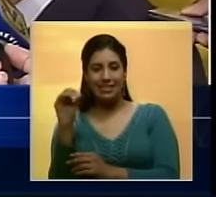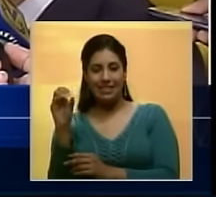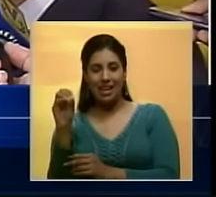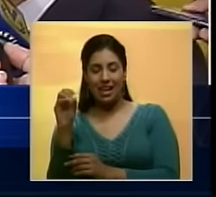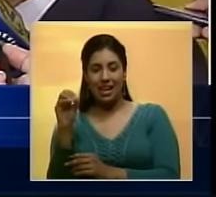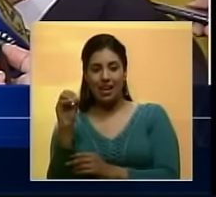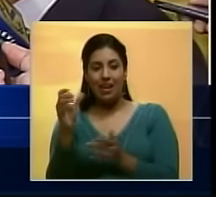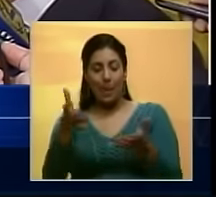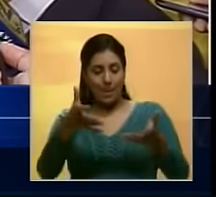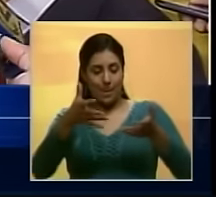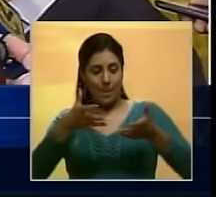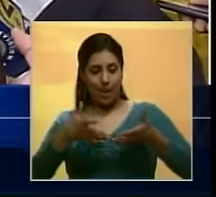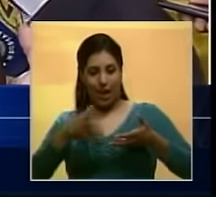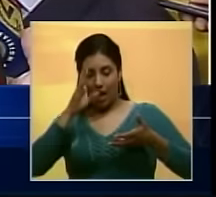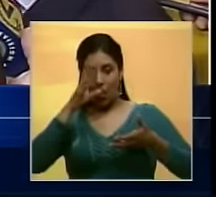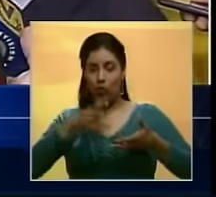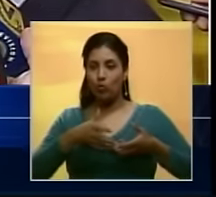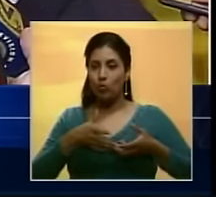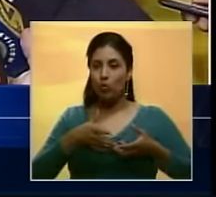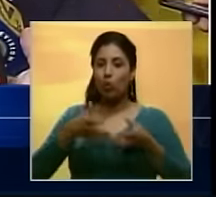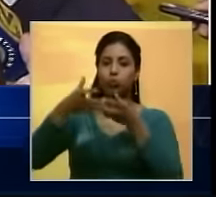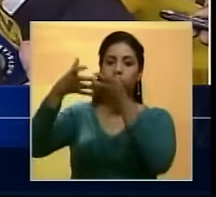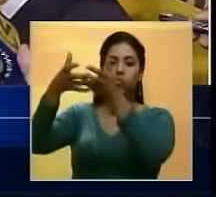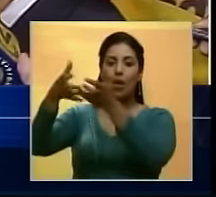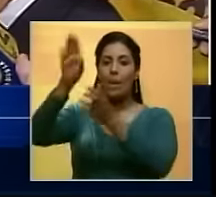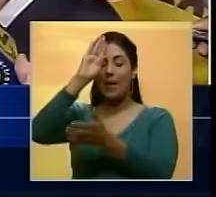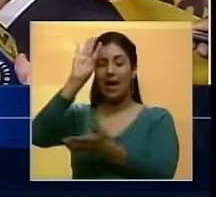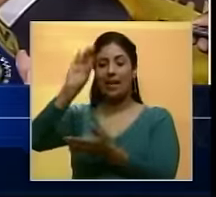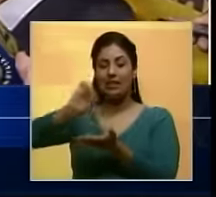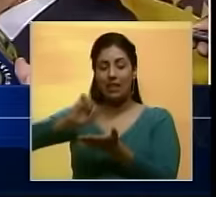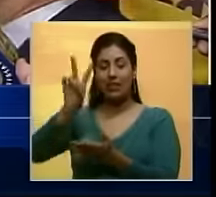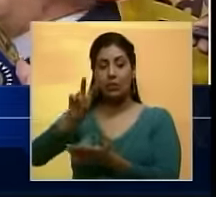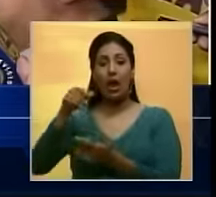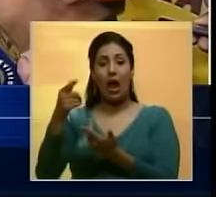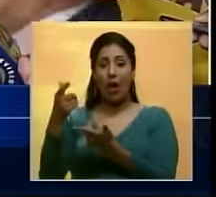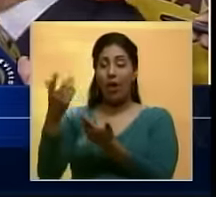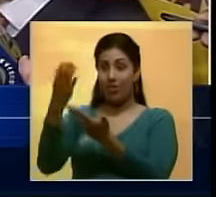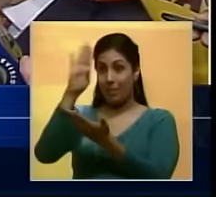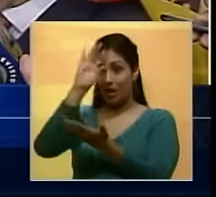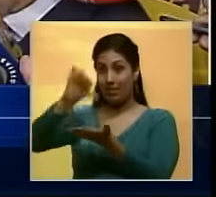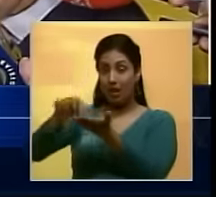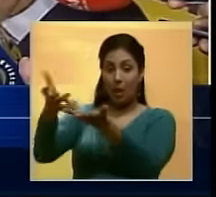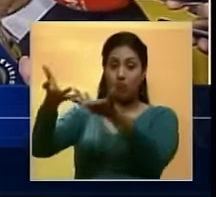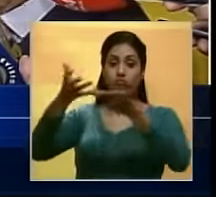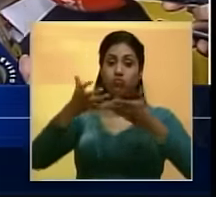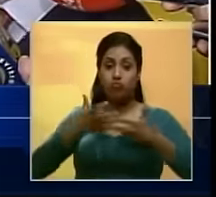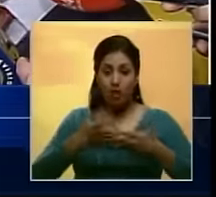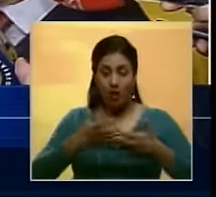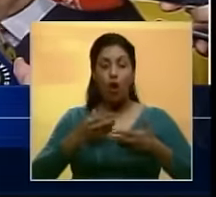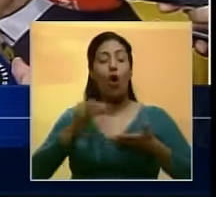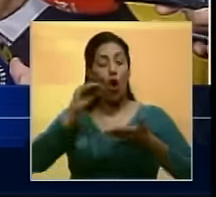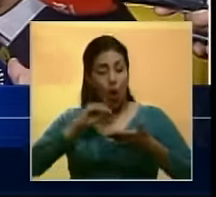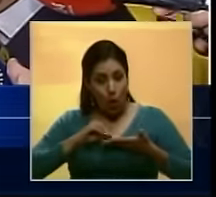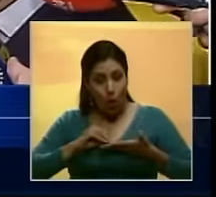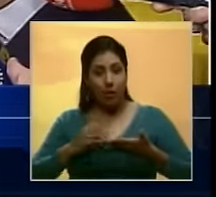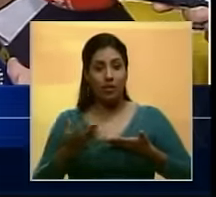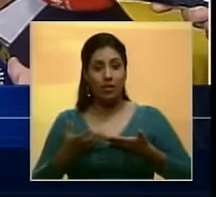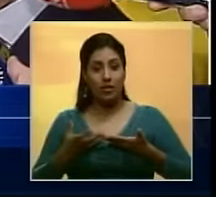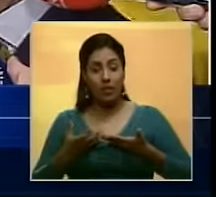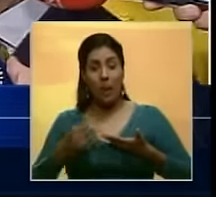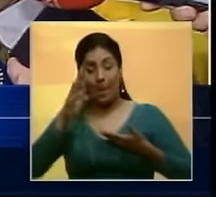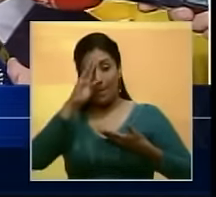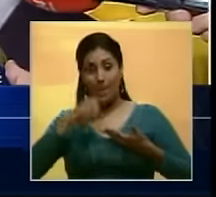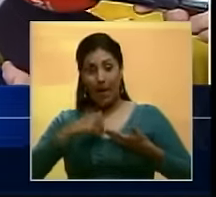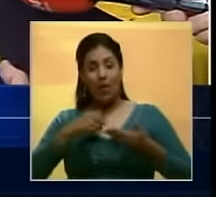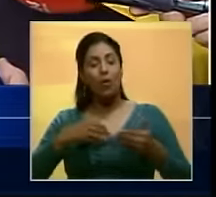llegaron a los bancos Y de ahí fueron traspasados al Banco Central de nuevo Ahora tienen que regresar del Banco Central Otra vez a los